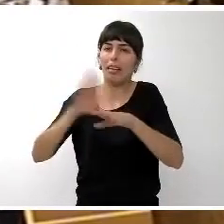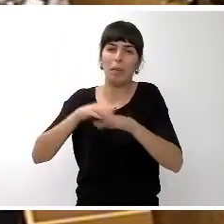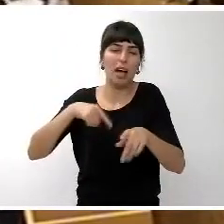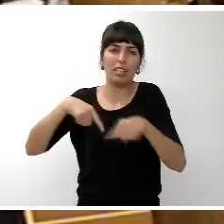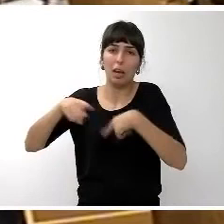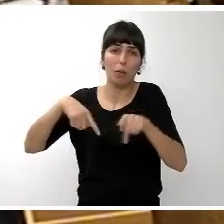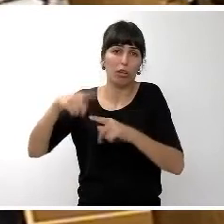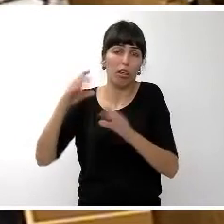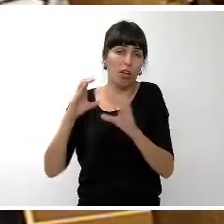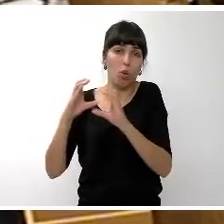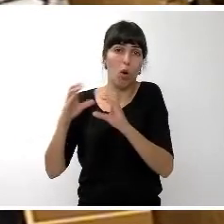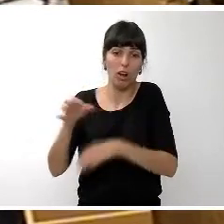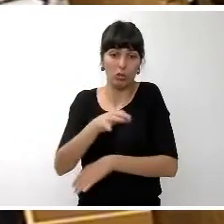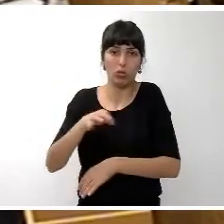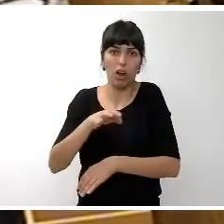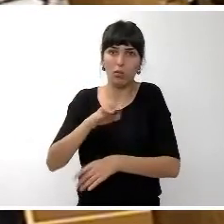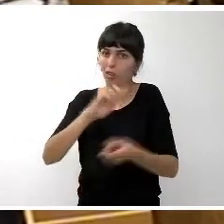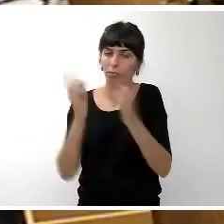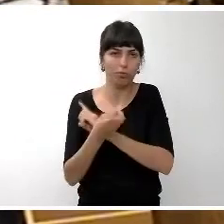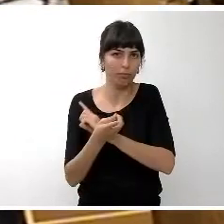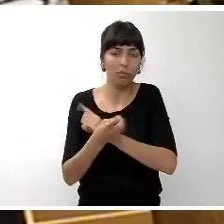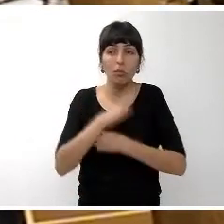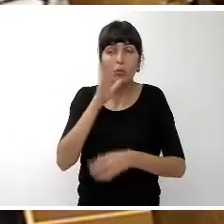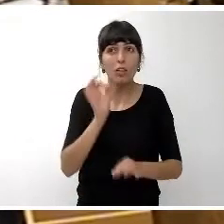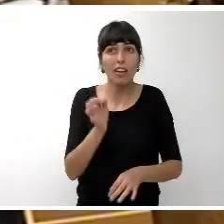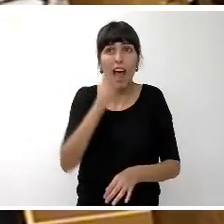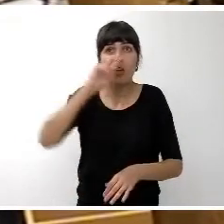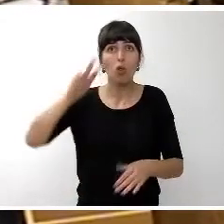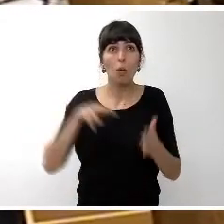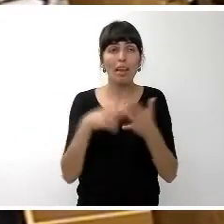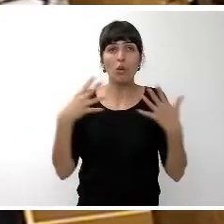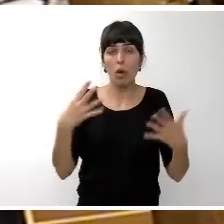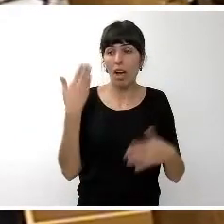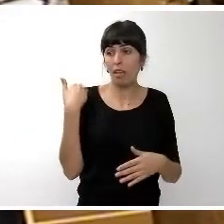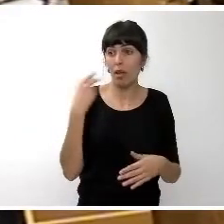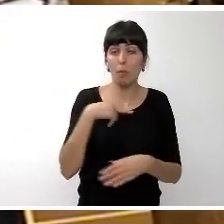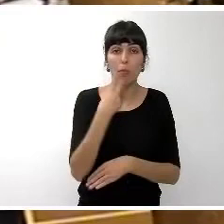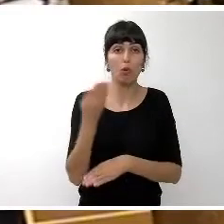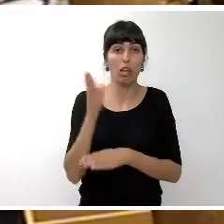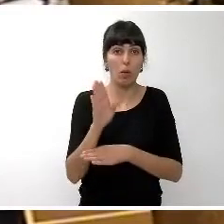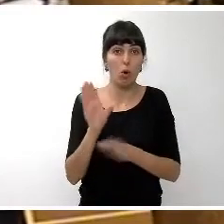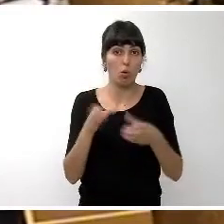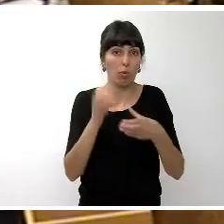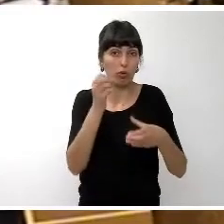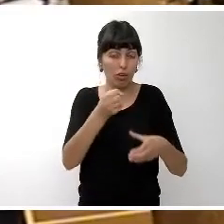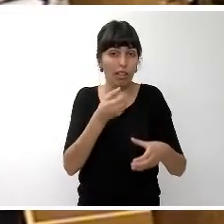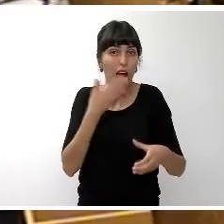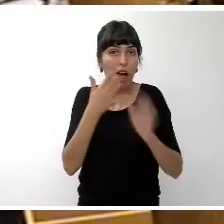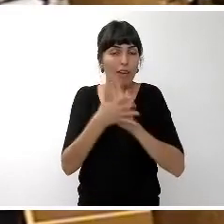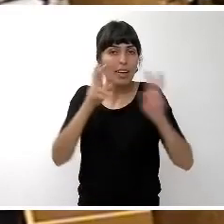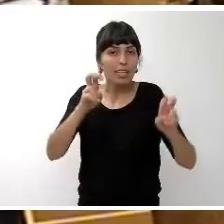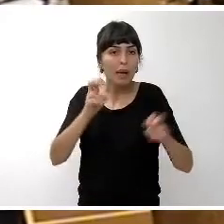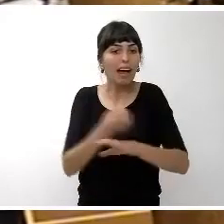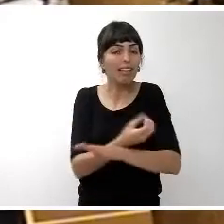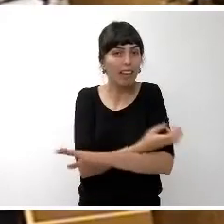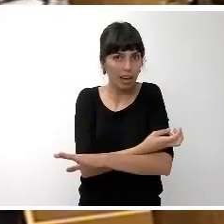cierto es que la financiación acumulada por el Estado desde el año 2009 al que se refería anteriormente el portavoz del grupo socialista, ¿no? Para el tema de